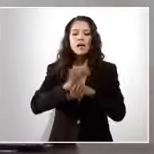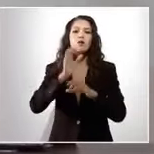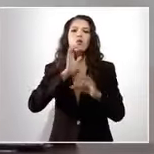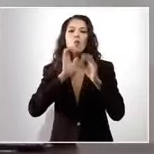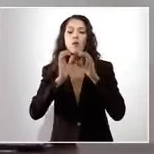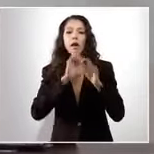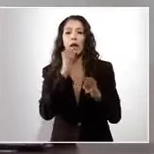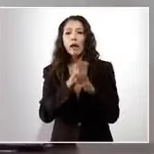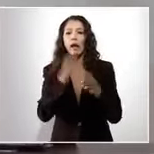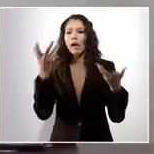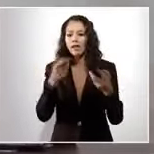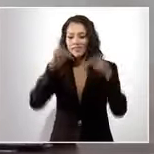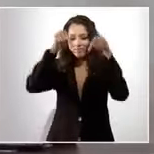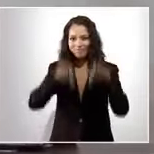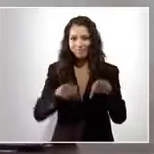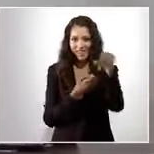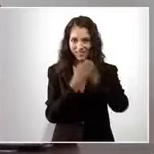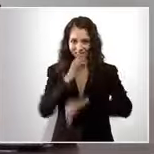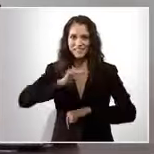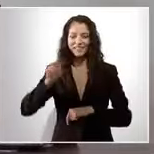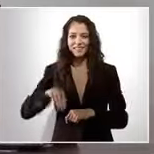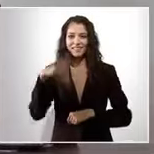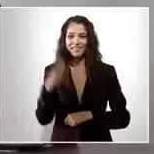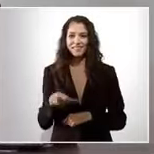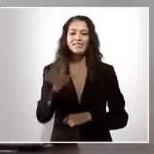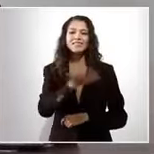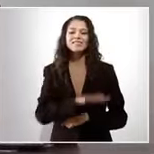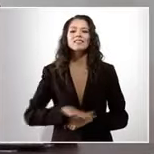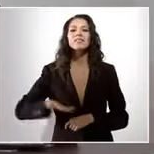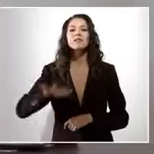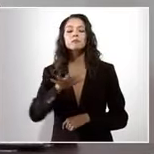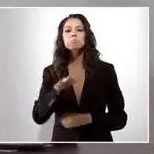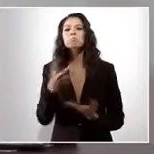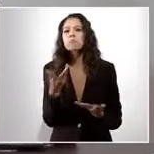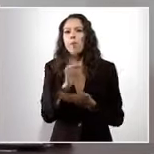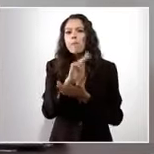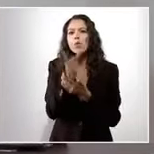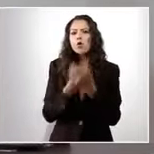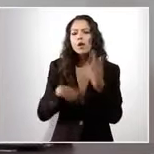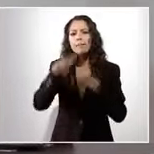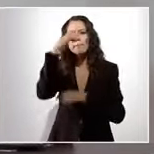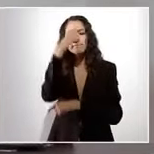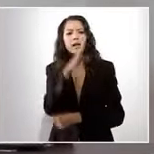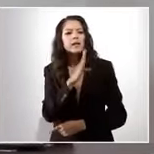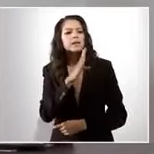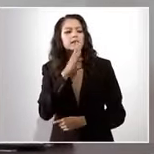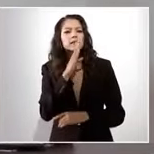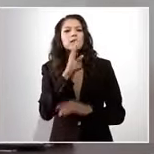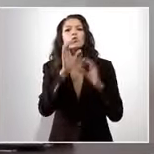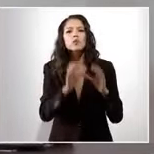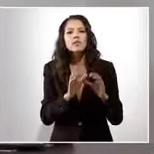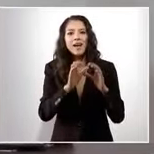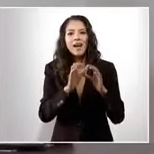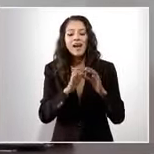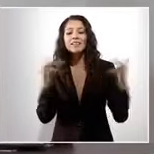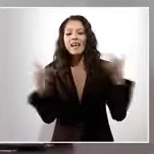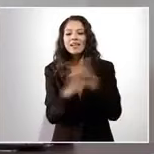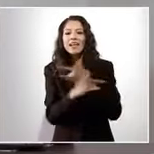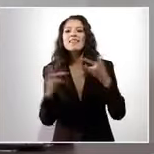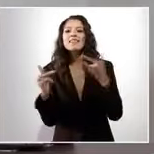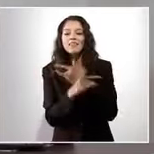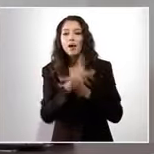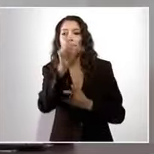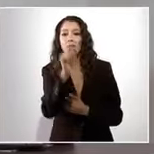lleva a cabo en el Estado de Michoacán. En cuanto al programa de conservación de carreteras 2021, se